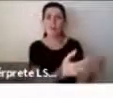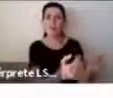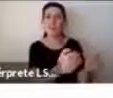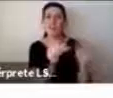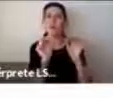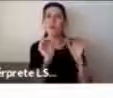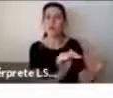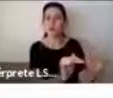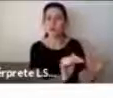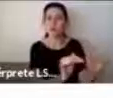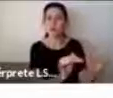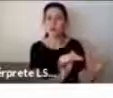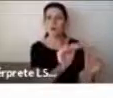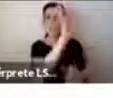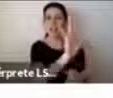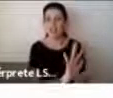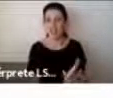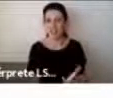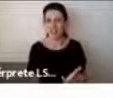un diagnóstico.